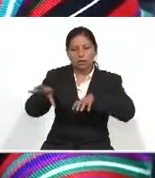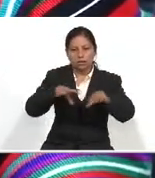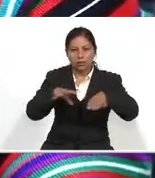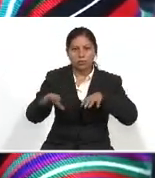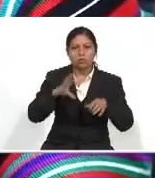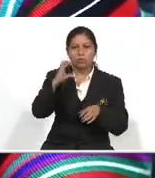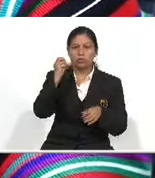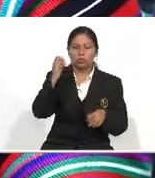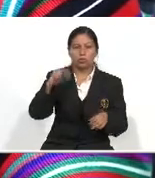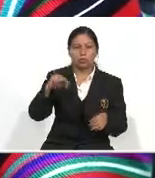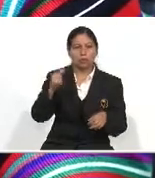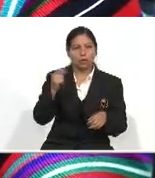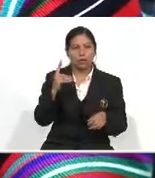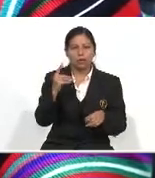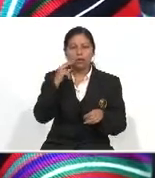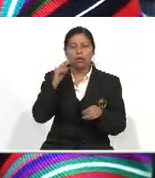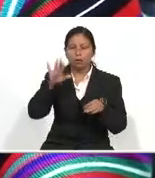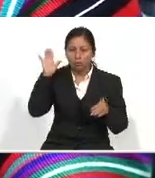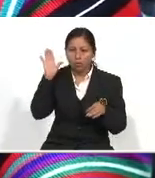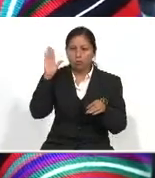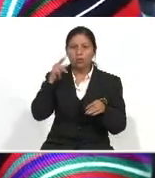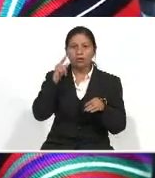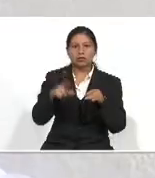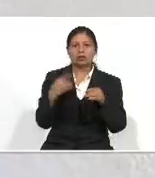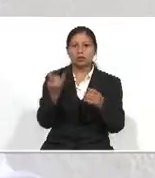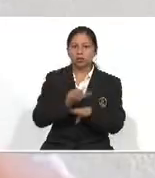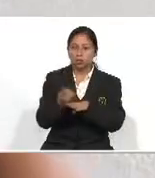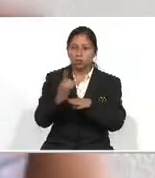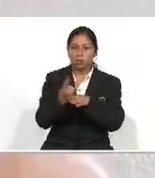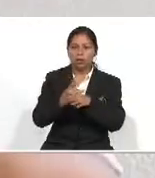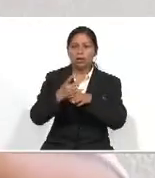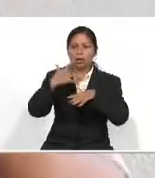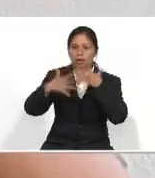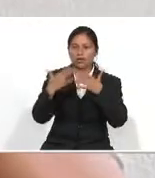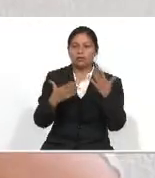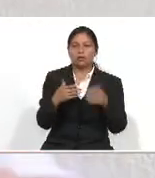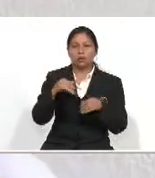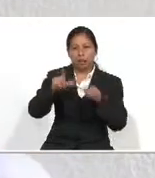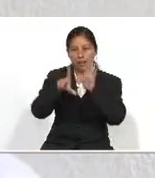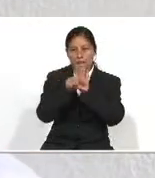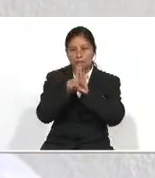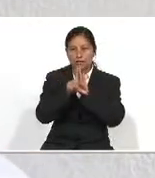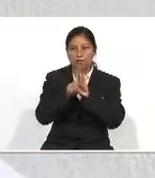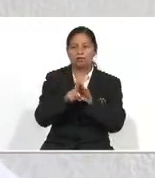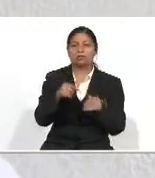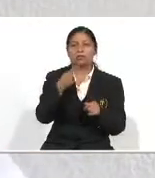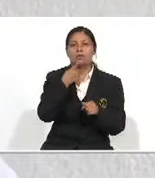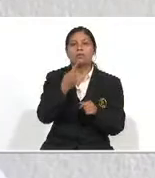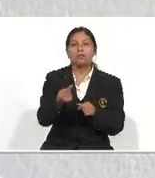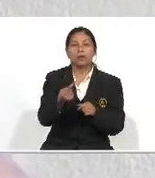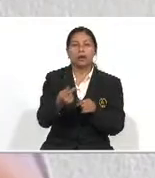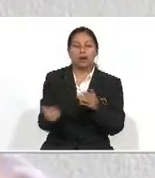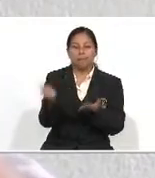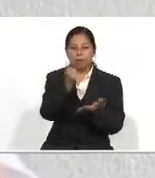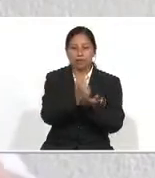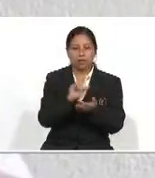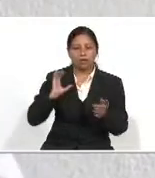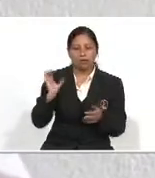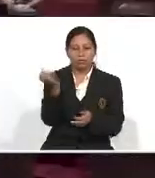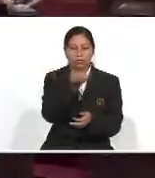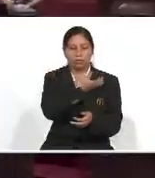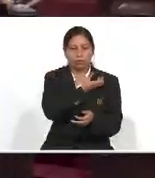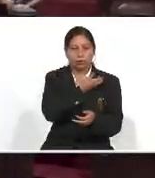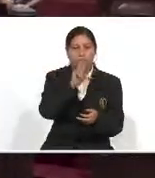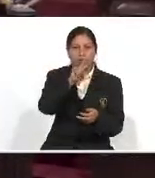Del CONADI Se les exigió A que cumplan Con la implementación De la unidad de lengua De señas Como lo establece la ley La ley en mención Fue aprobada Por el Congreso De la